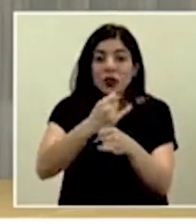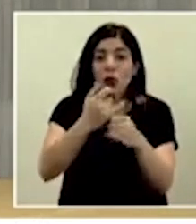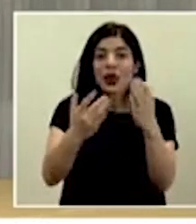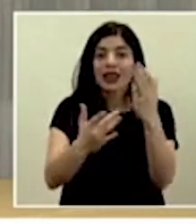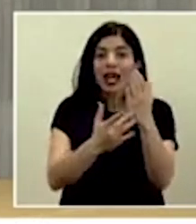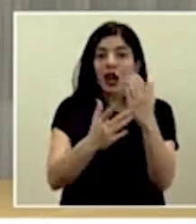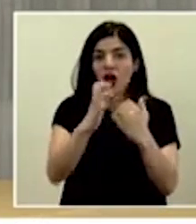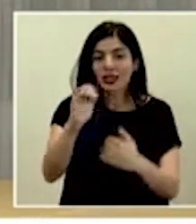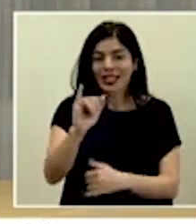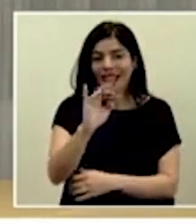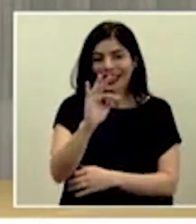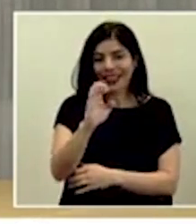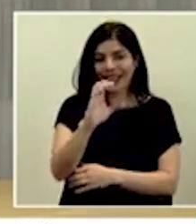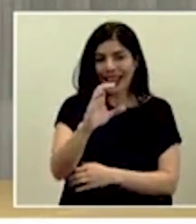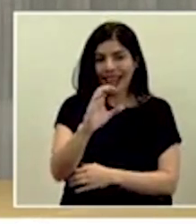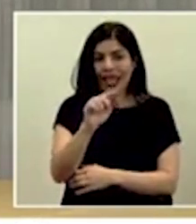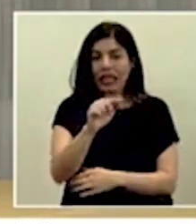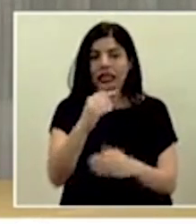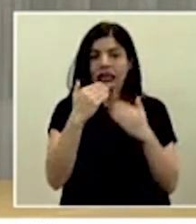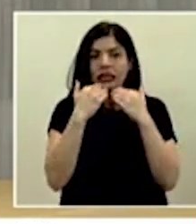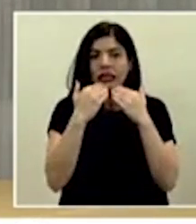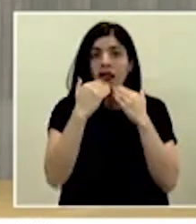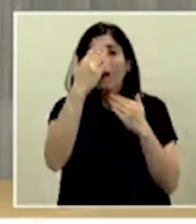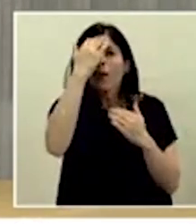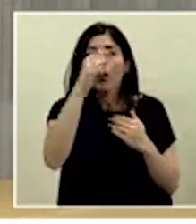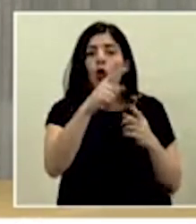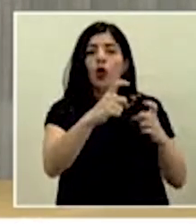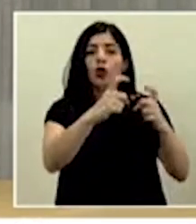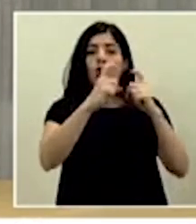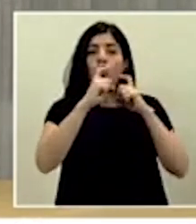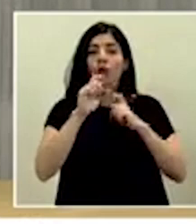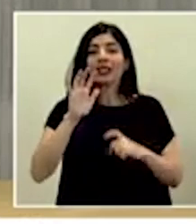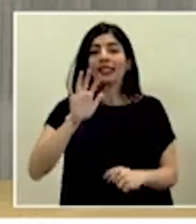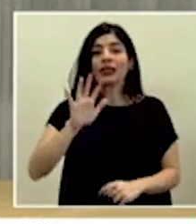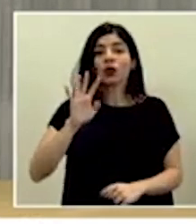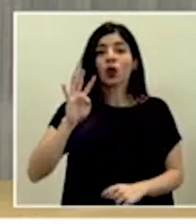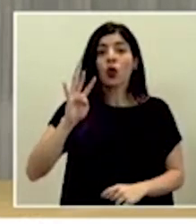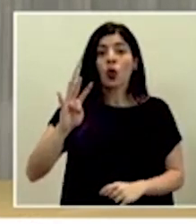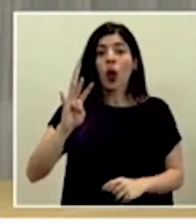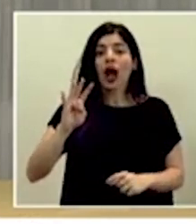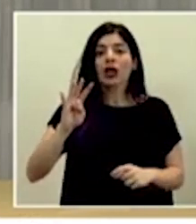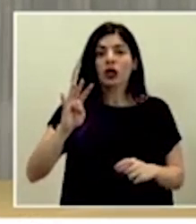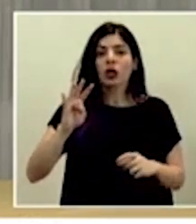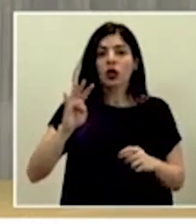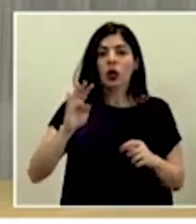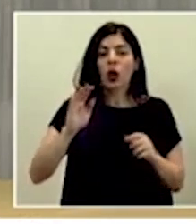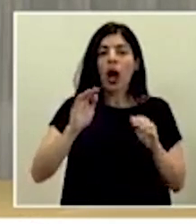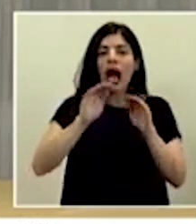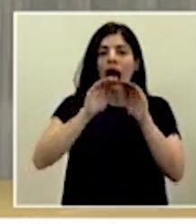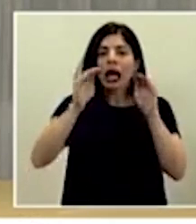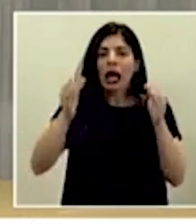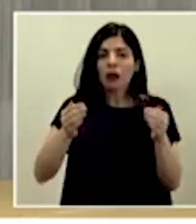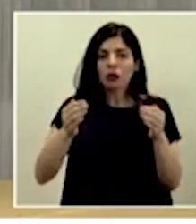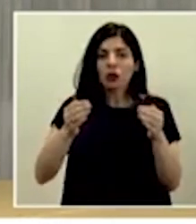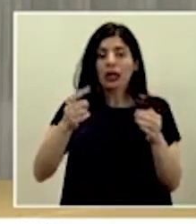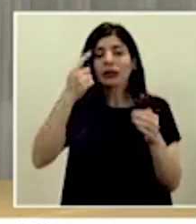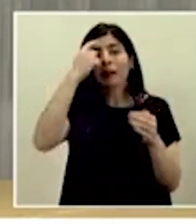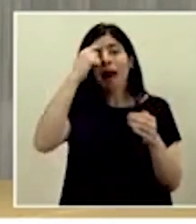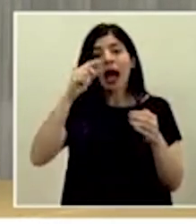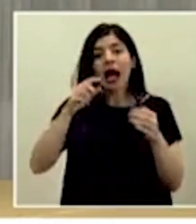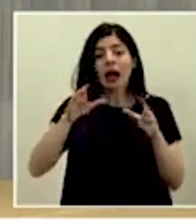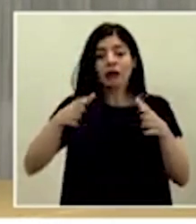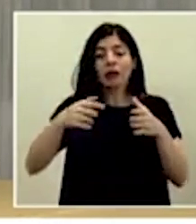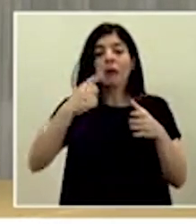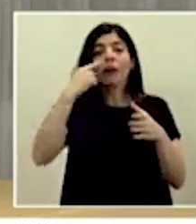Tecnológico de Costa Rica por la donación de 54 cápsulas para entubar